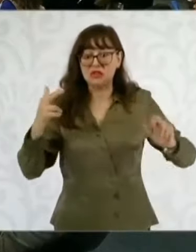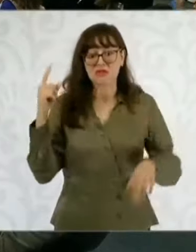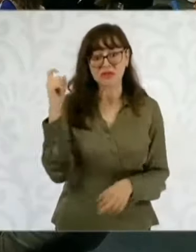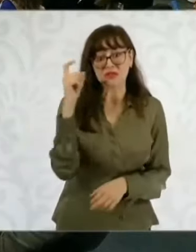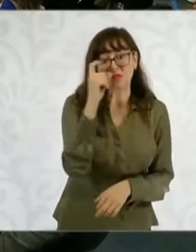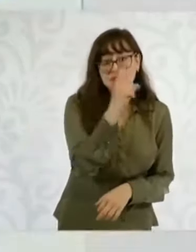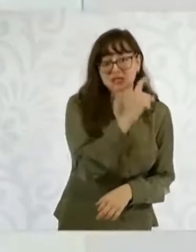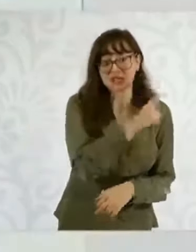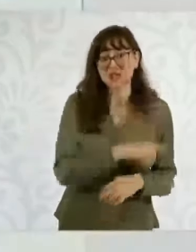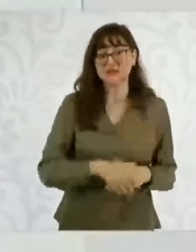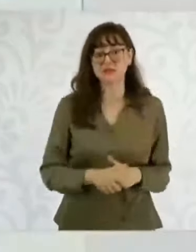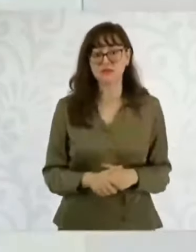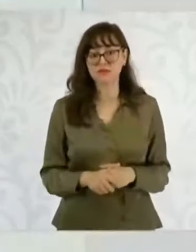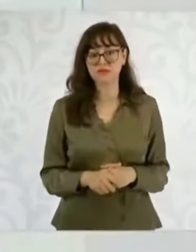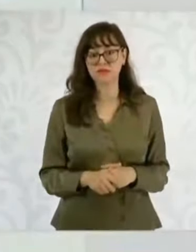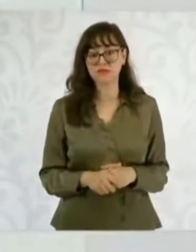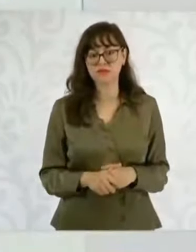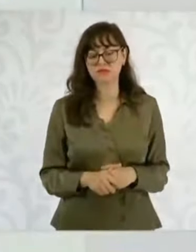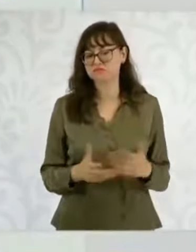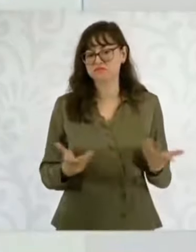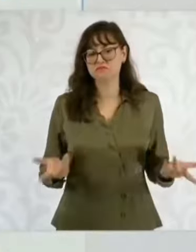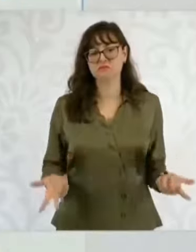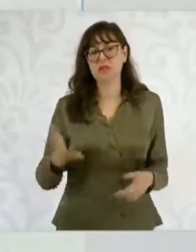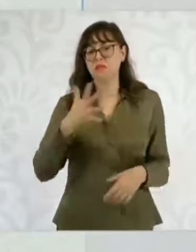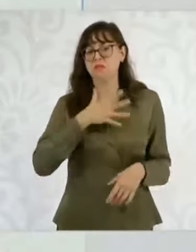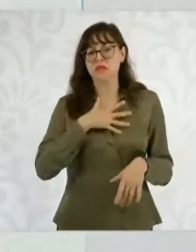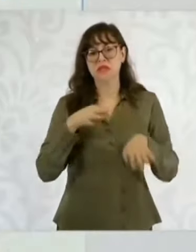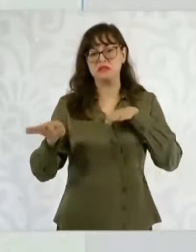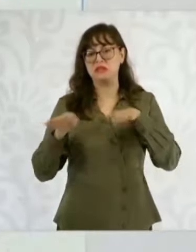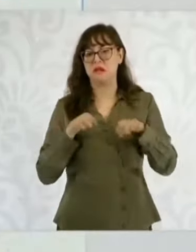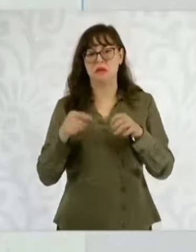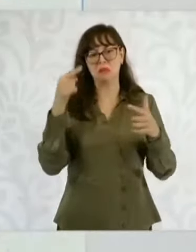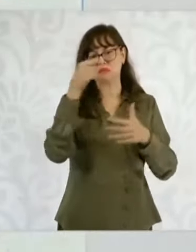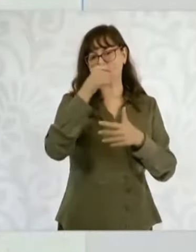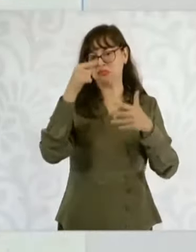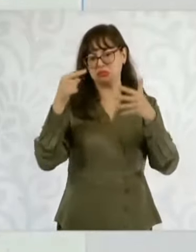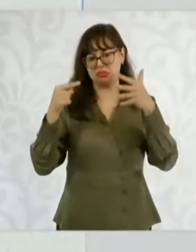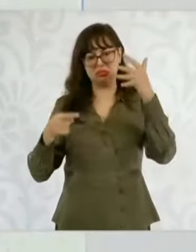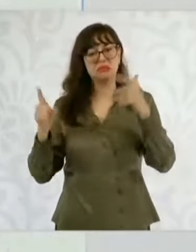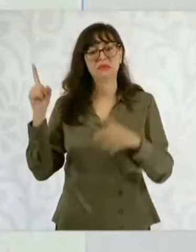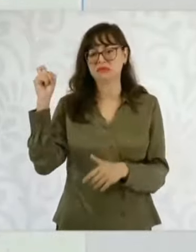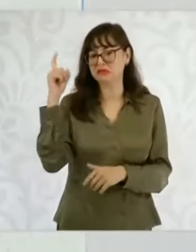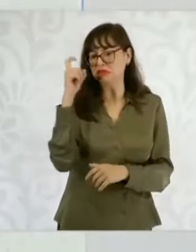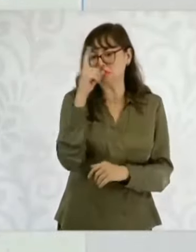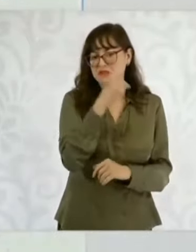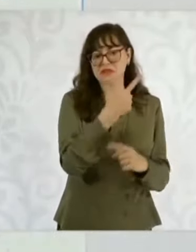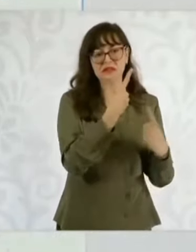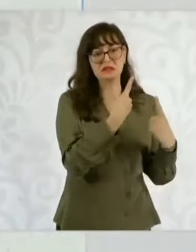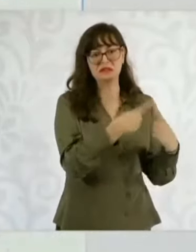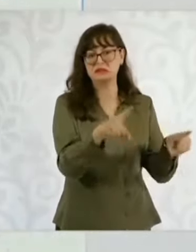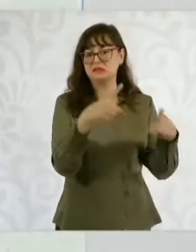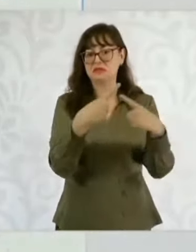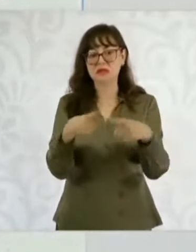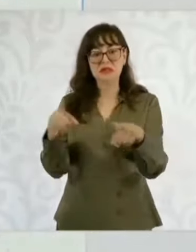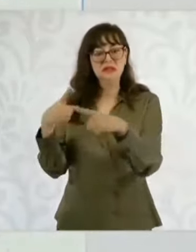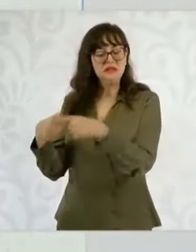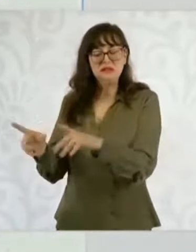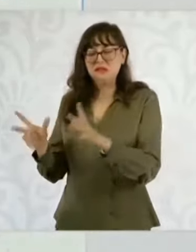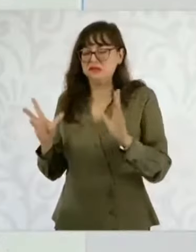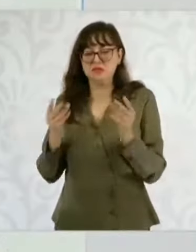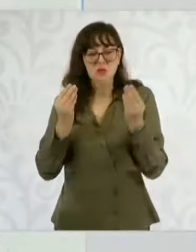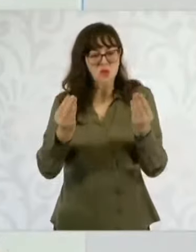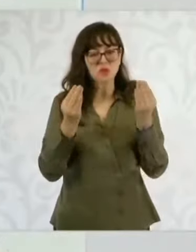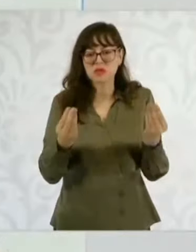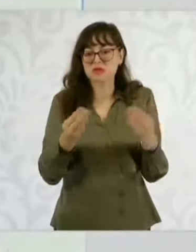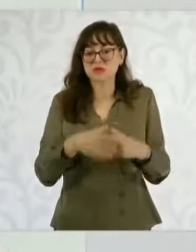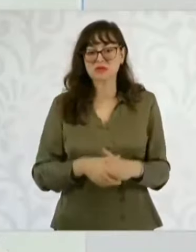Pues es uno de los retos. Yo creo que la mayor dedicación que